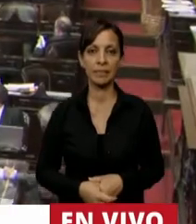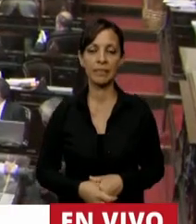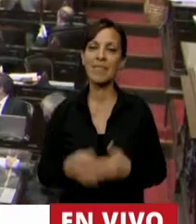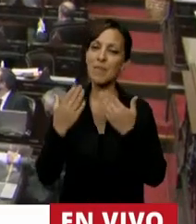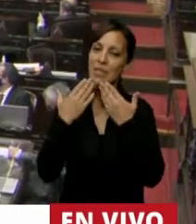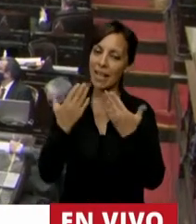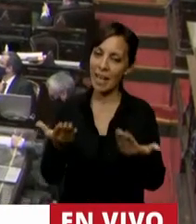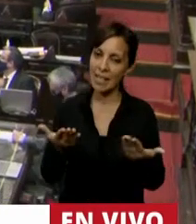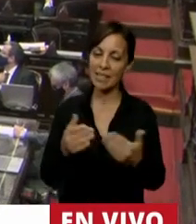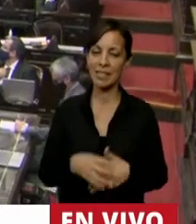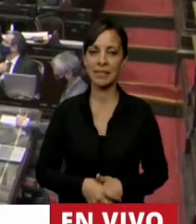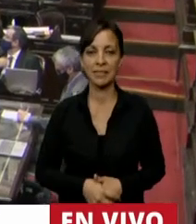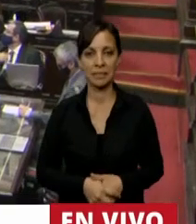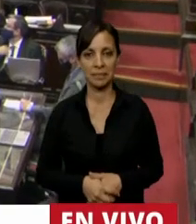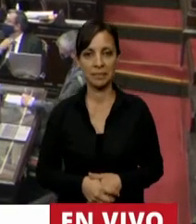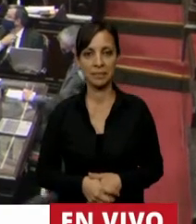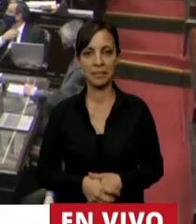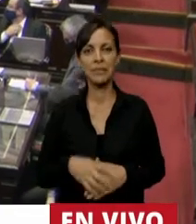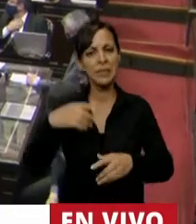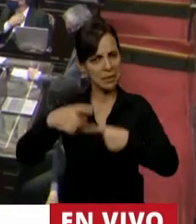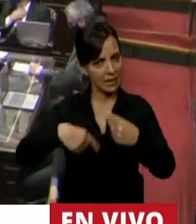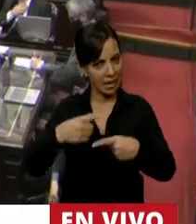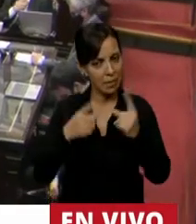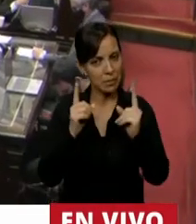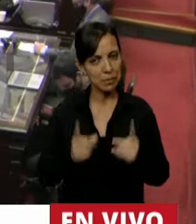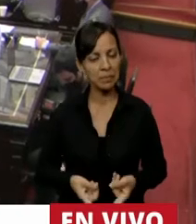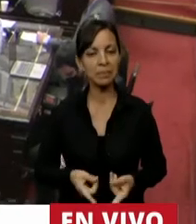Muchísimas gracias, señor Presidente. Sigamos nomás.